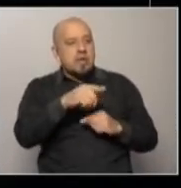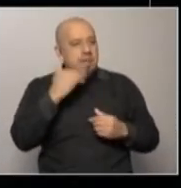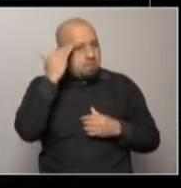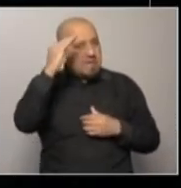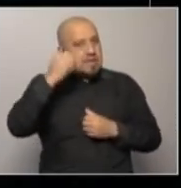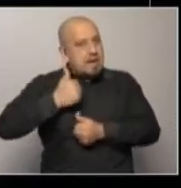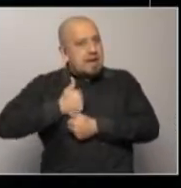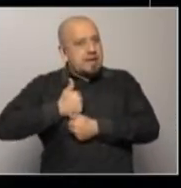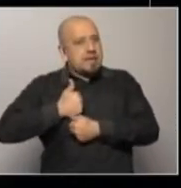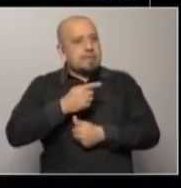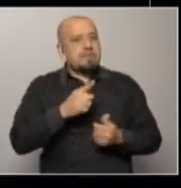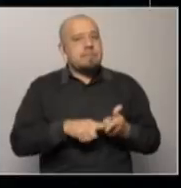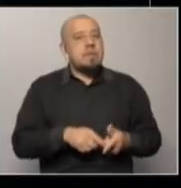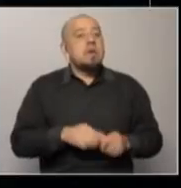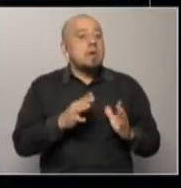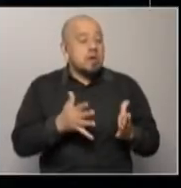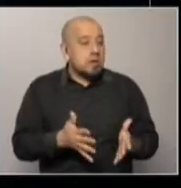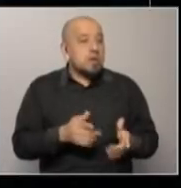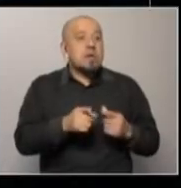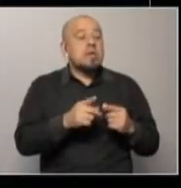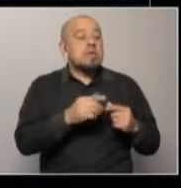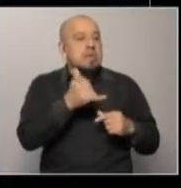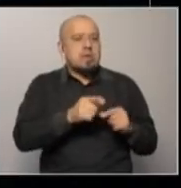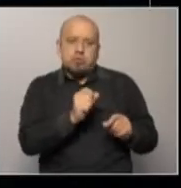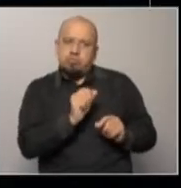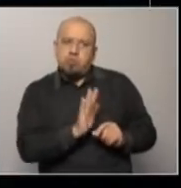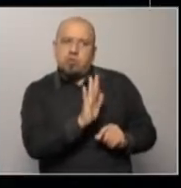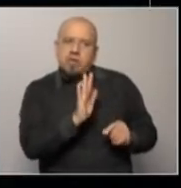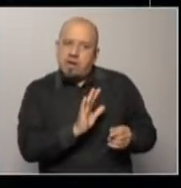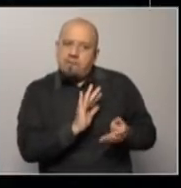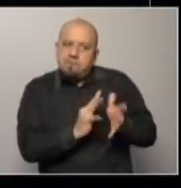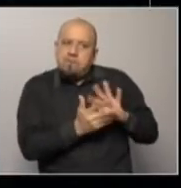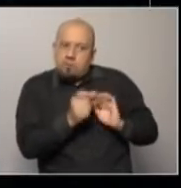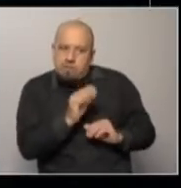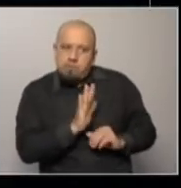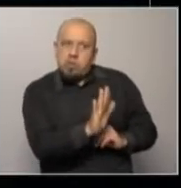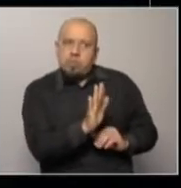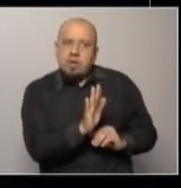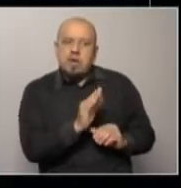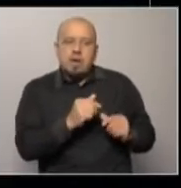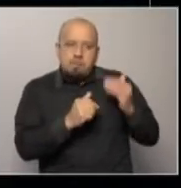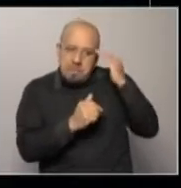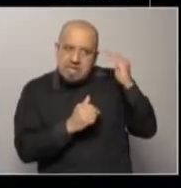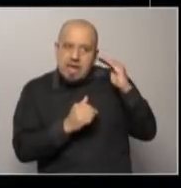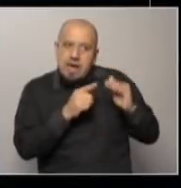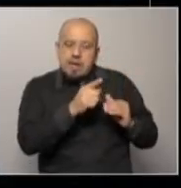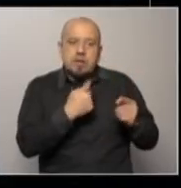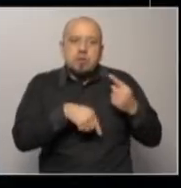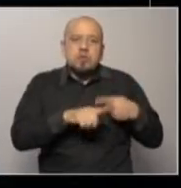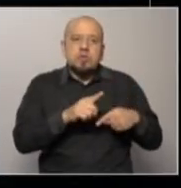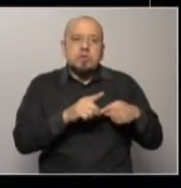funcionamiento que se rige por procedimientos, por protocolos. Y ahí actúan no solamente los